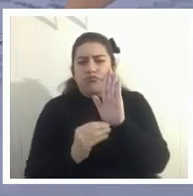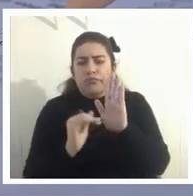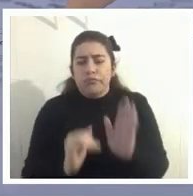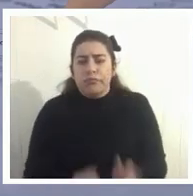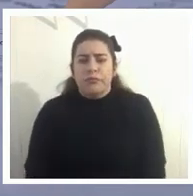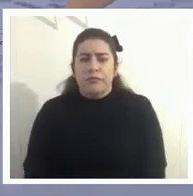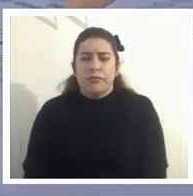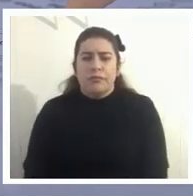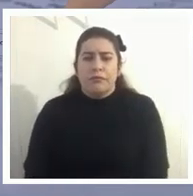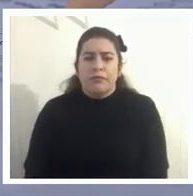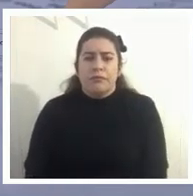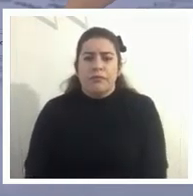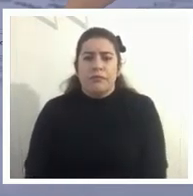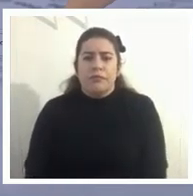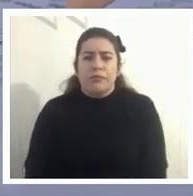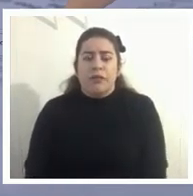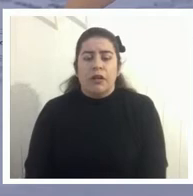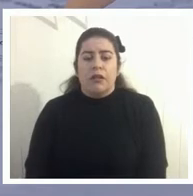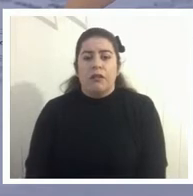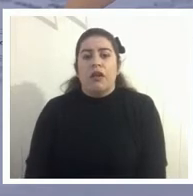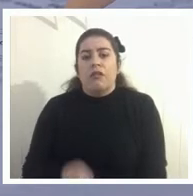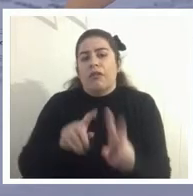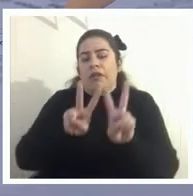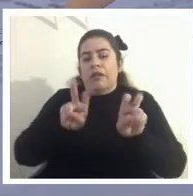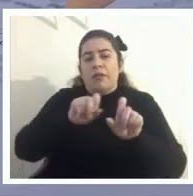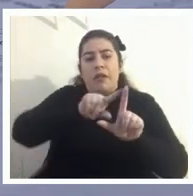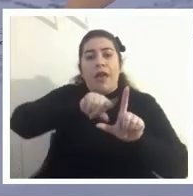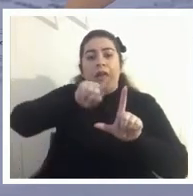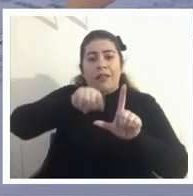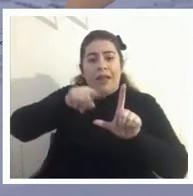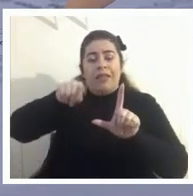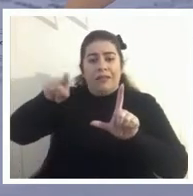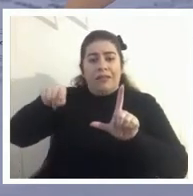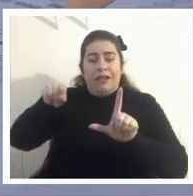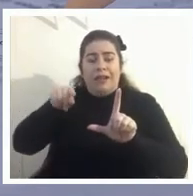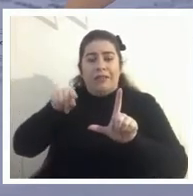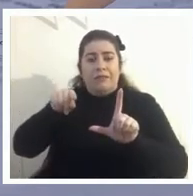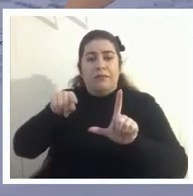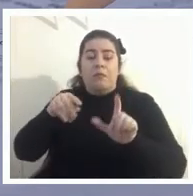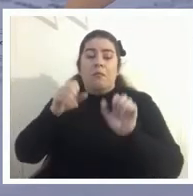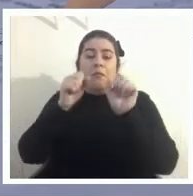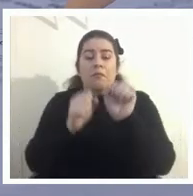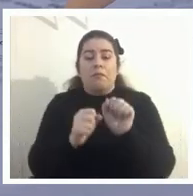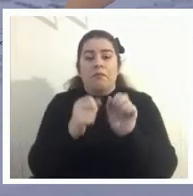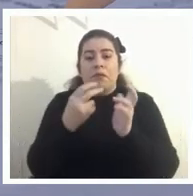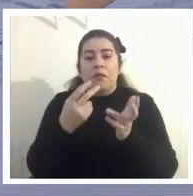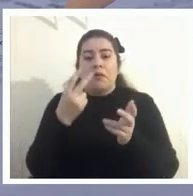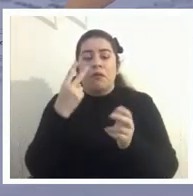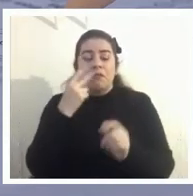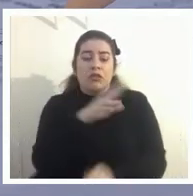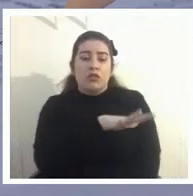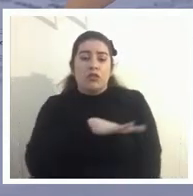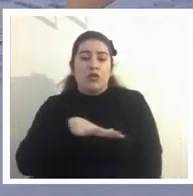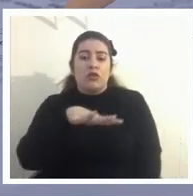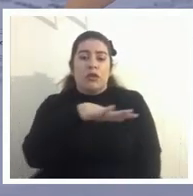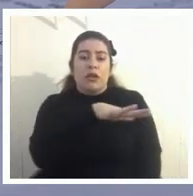todo lo que es cierto estadística pero podemos retroceder un poco porque podemos ver por ejemplo en las sociedades comunistas